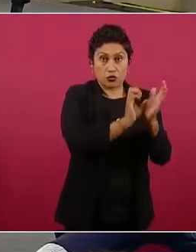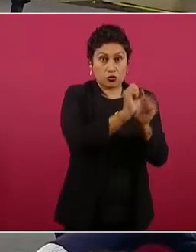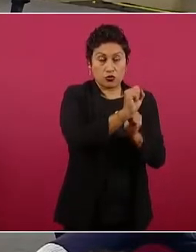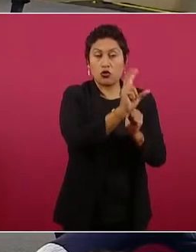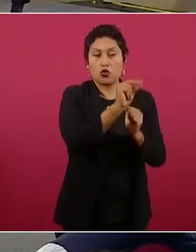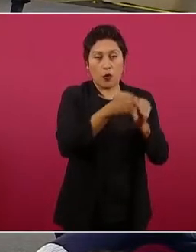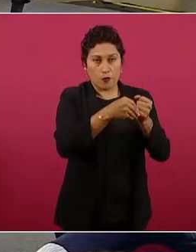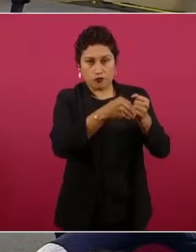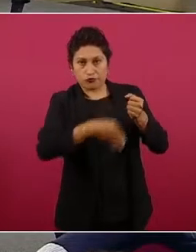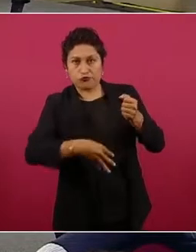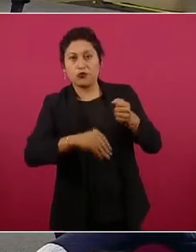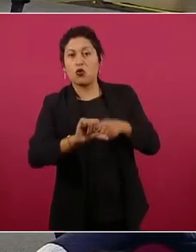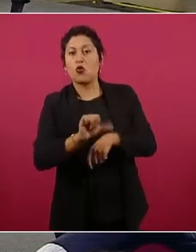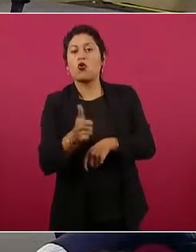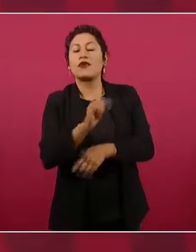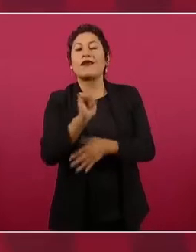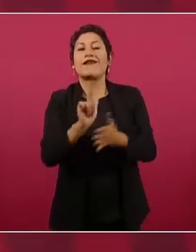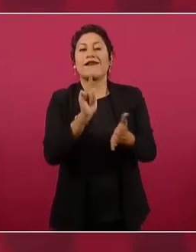secundarias.